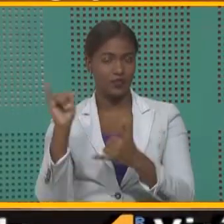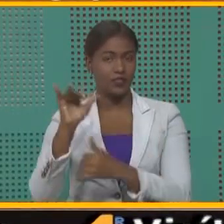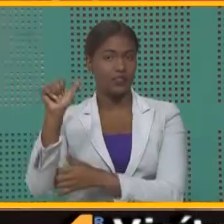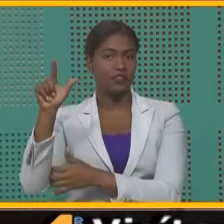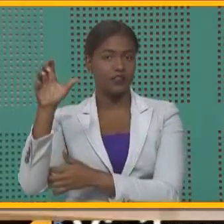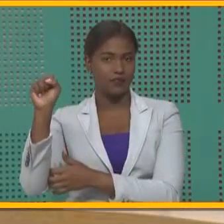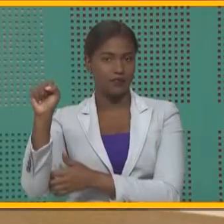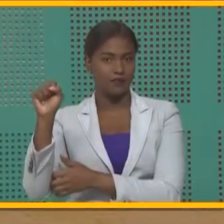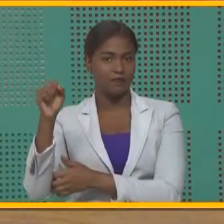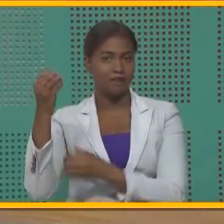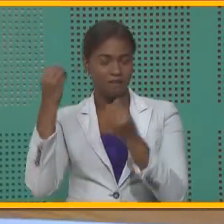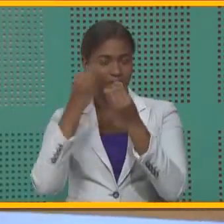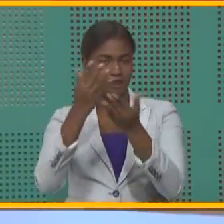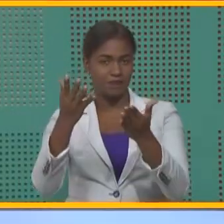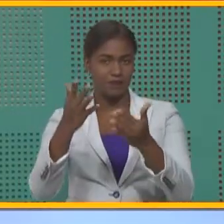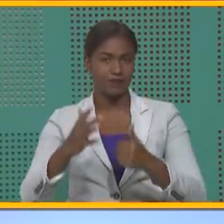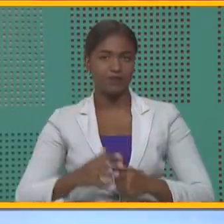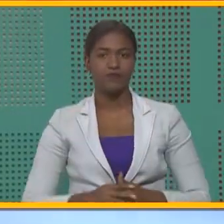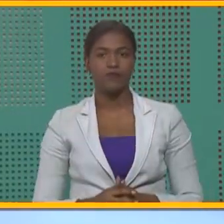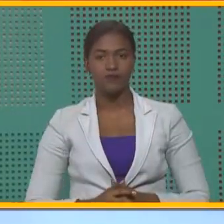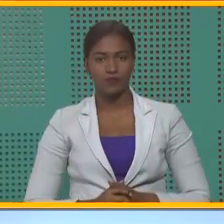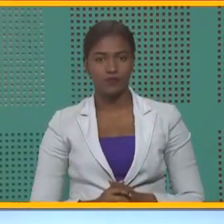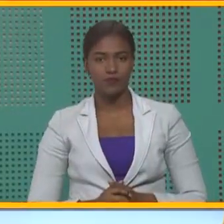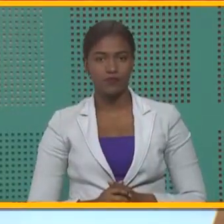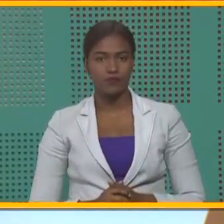señas. Ángeli Suárez les informa.